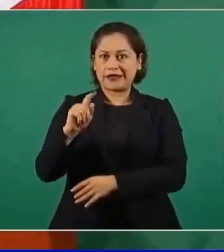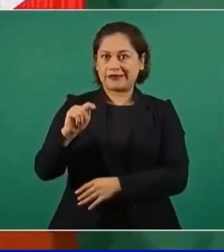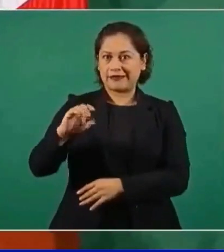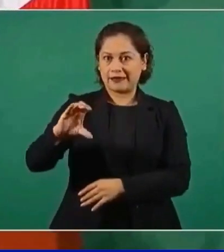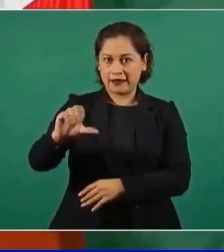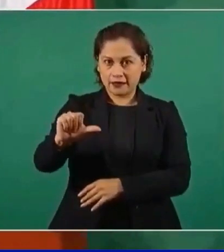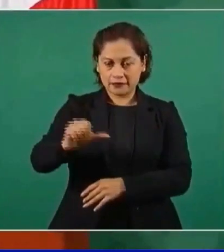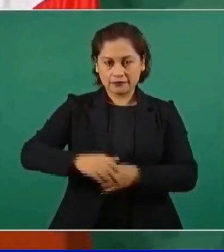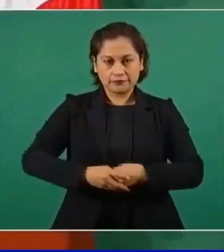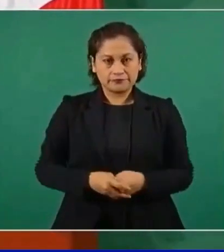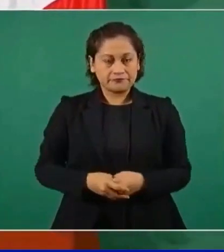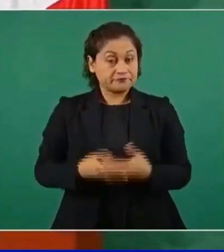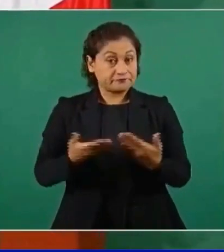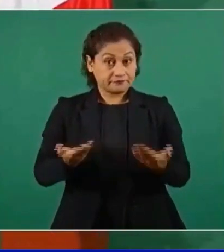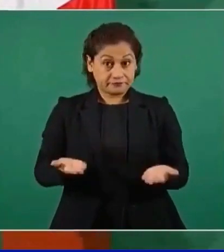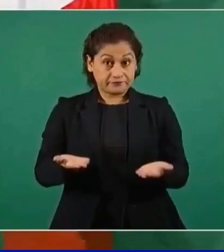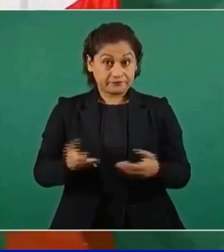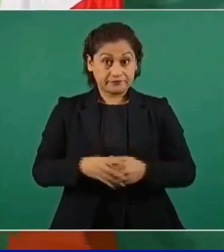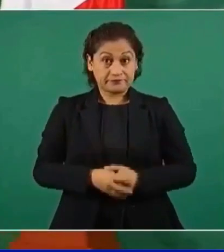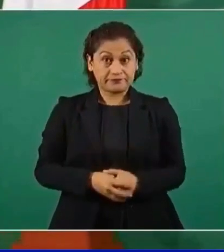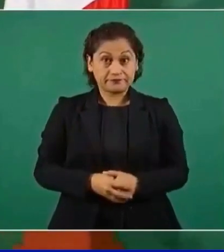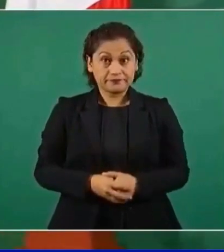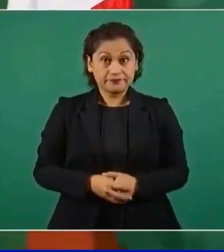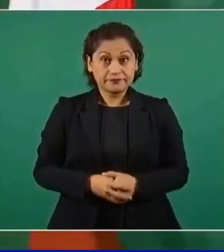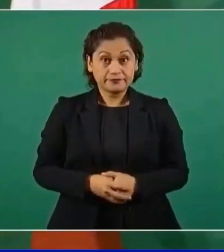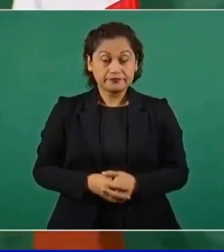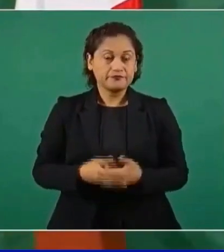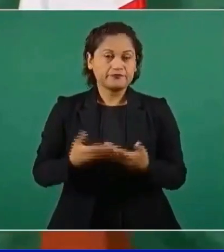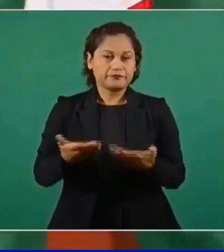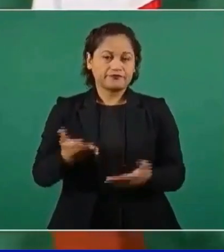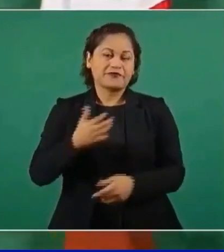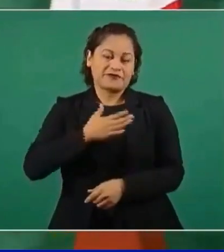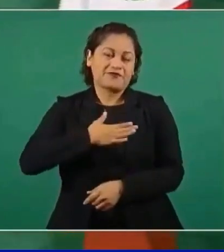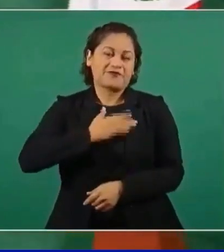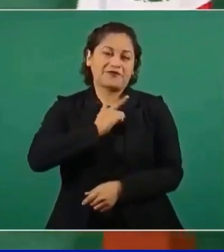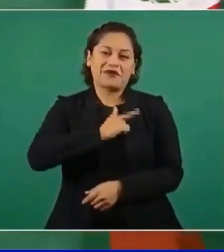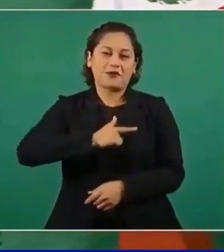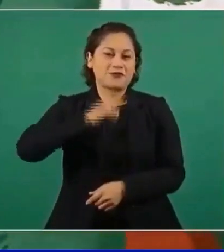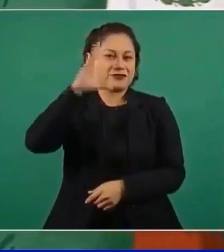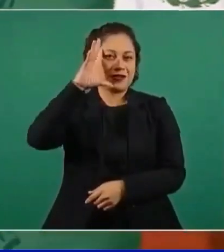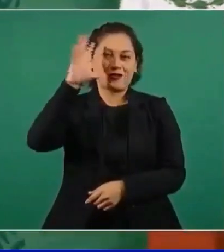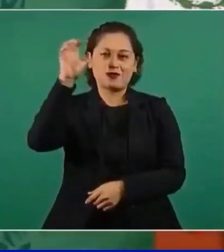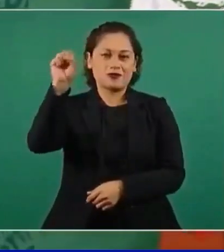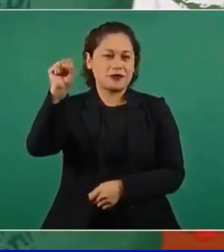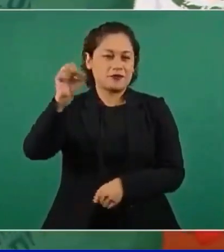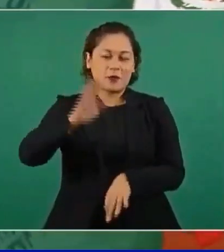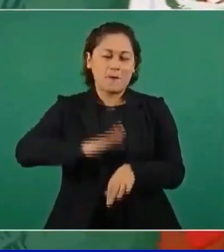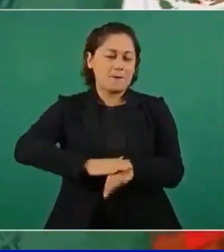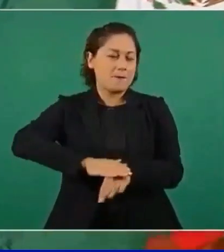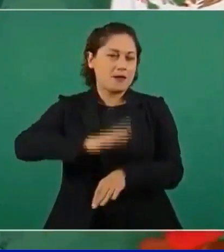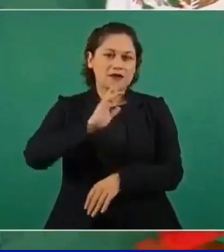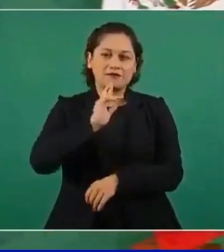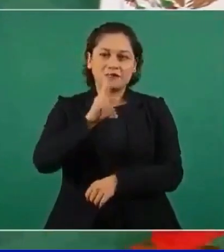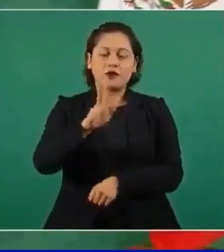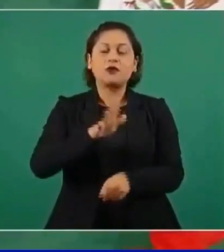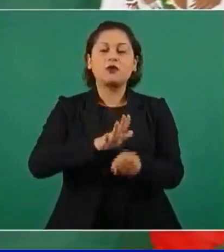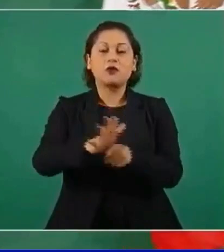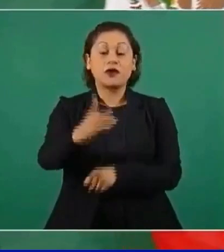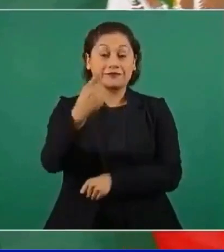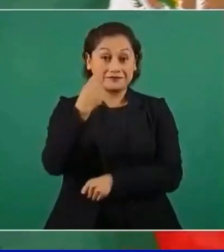Bueno, la definición que más me gusta es la política